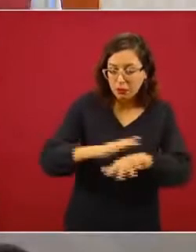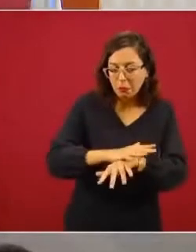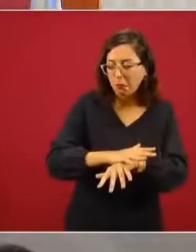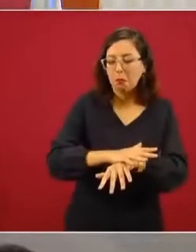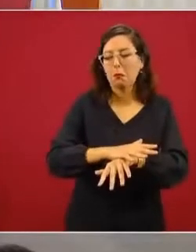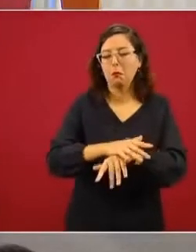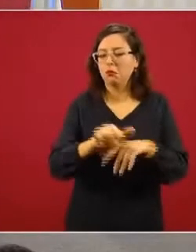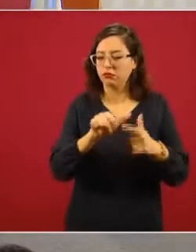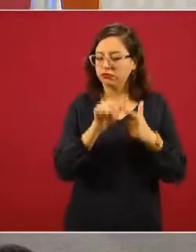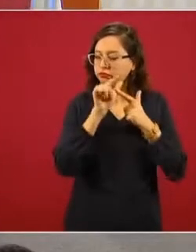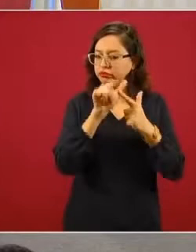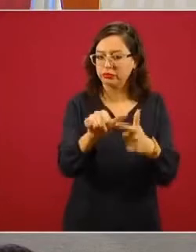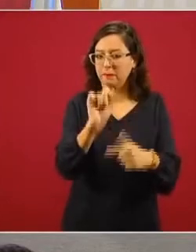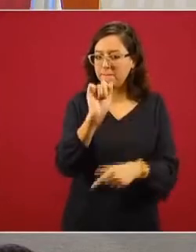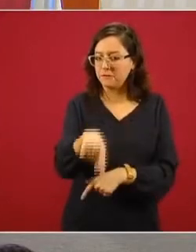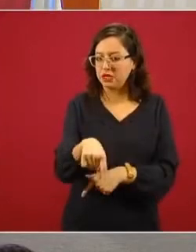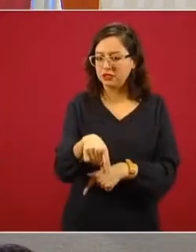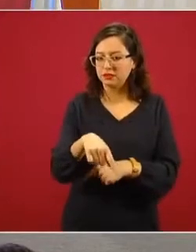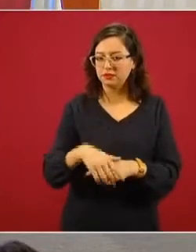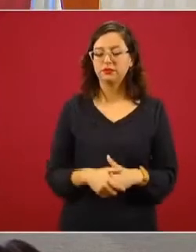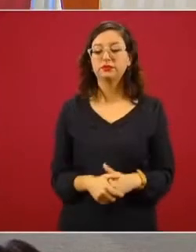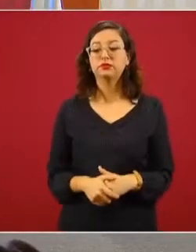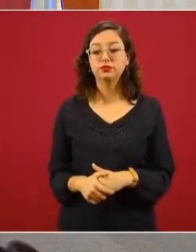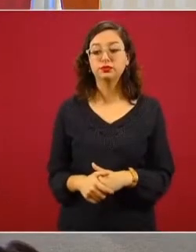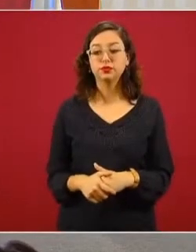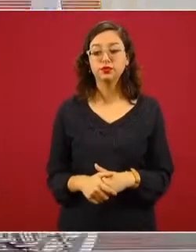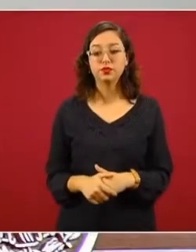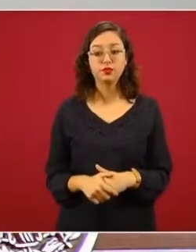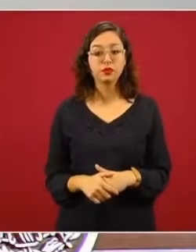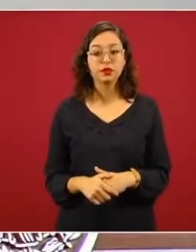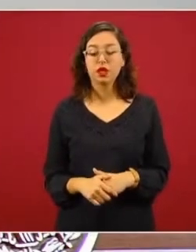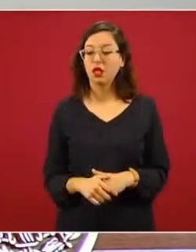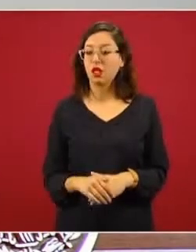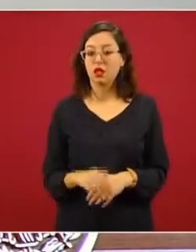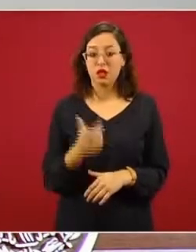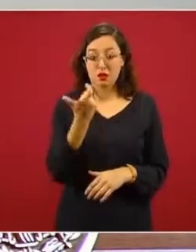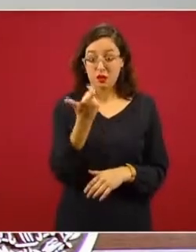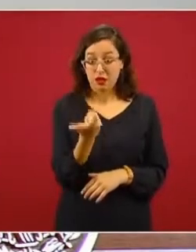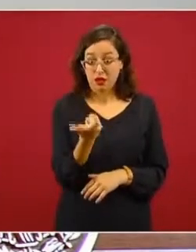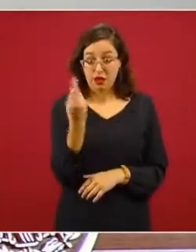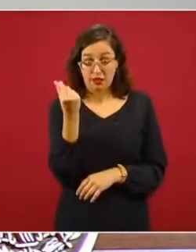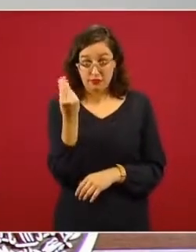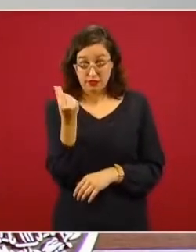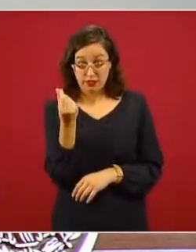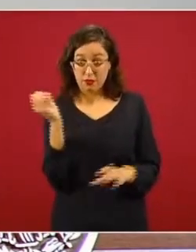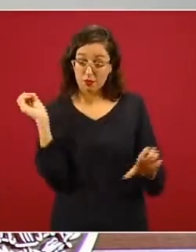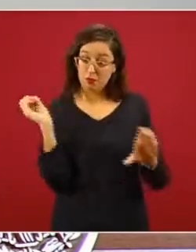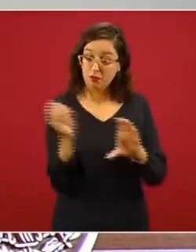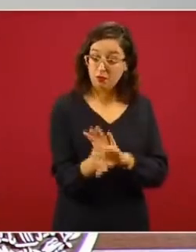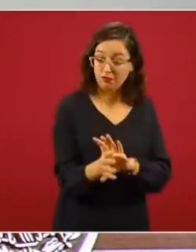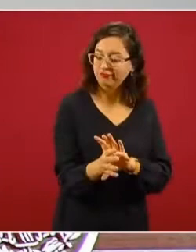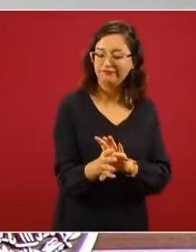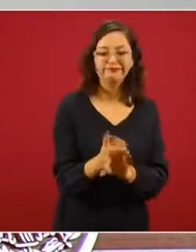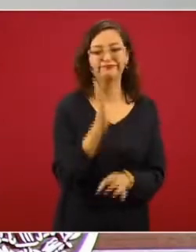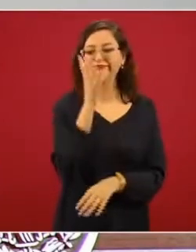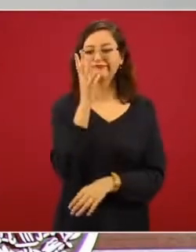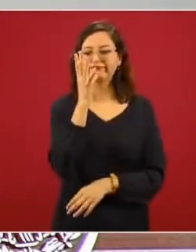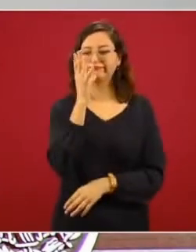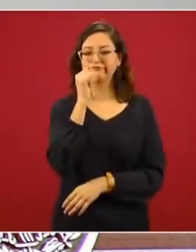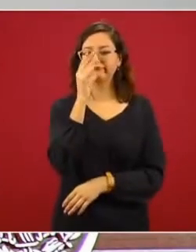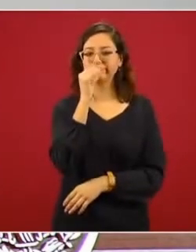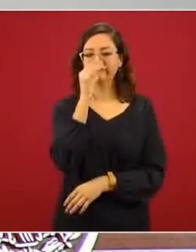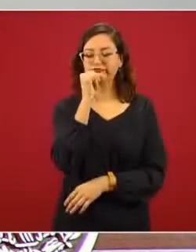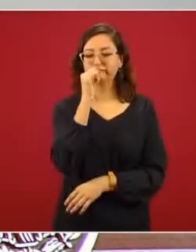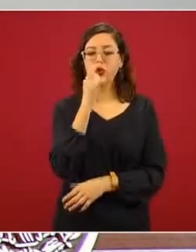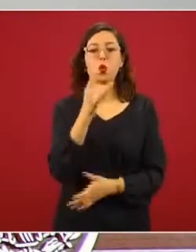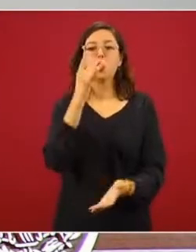cuentas, hay que decirlo también, no aceptan depósitos en efectivo, solamente recursos que provengan de los, en